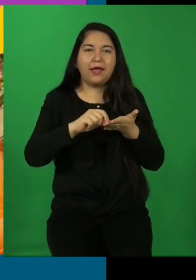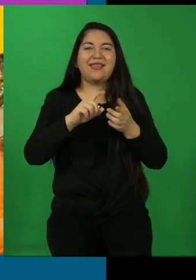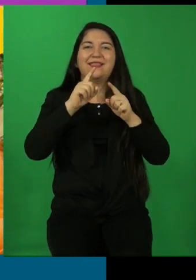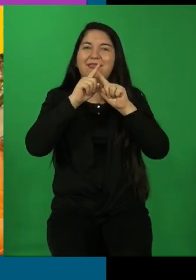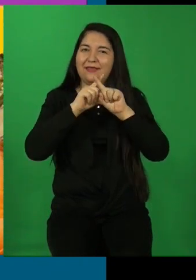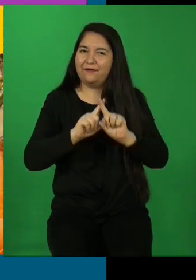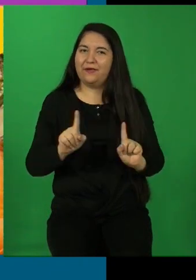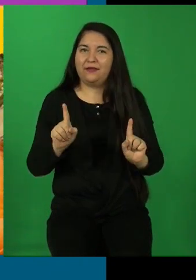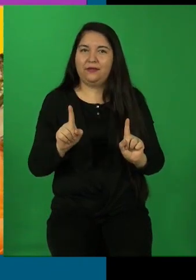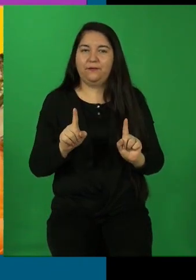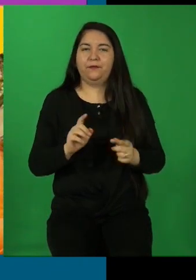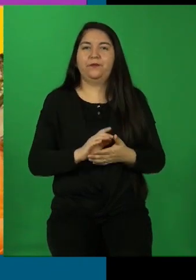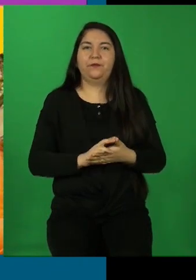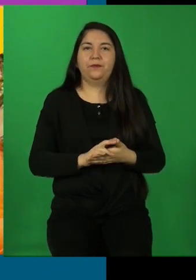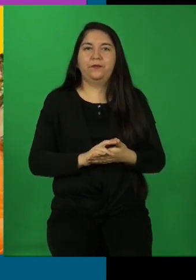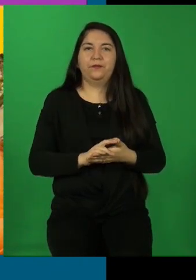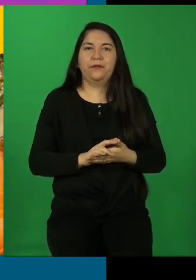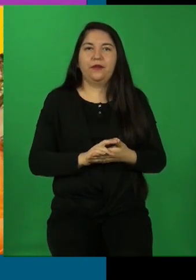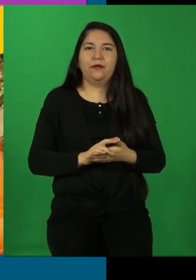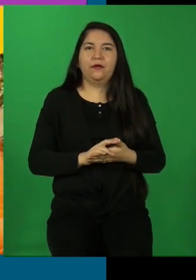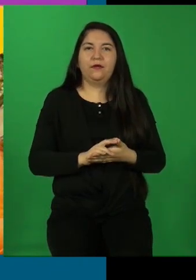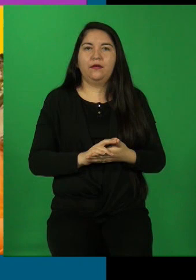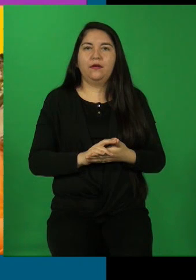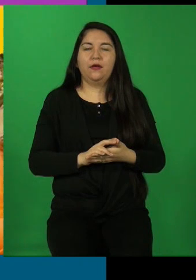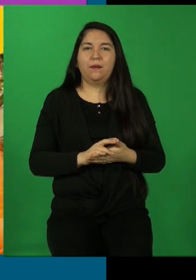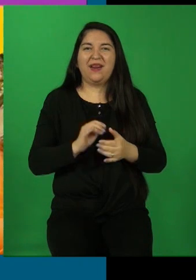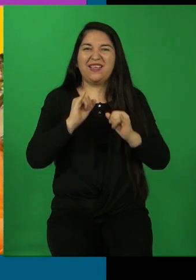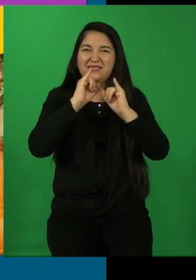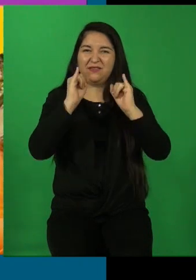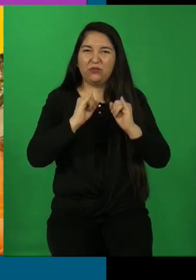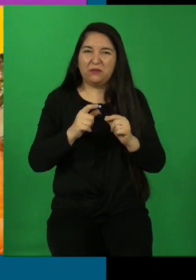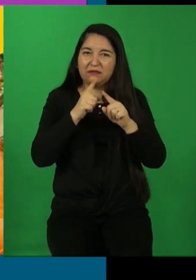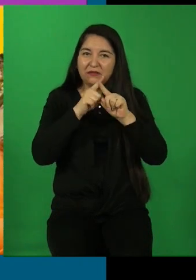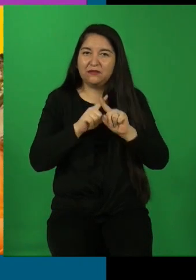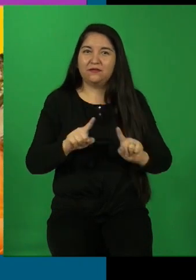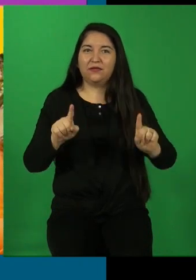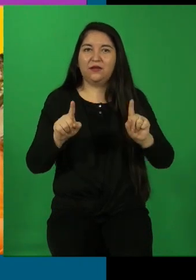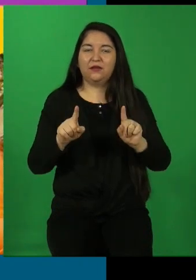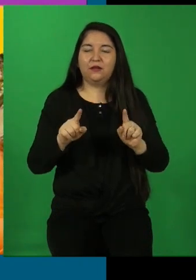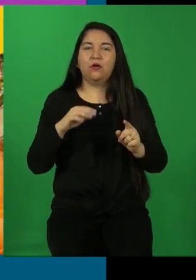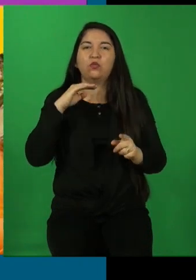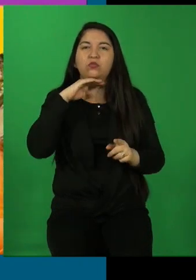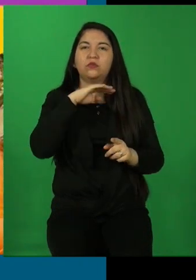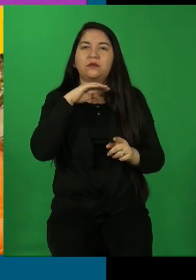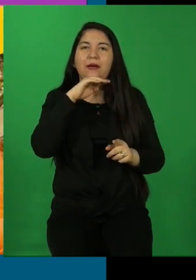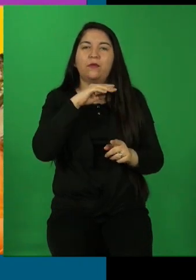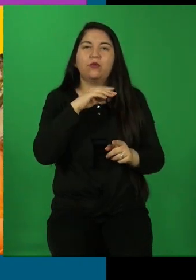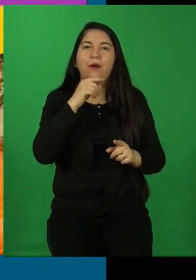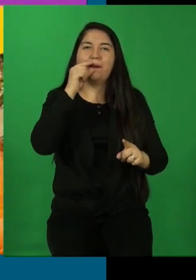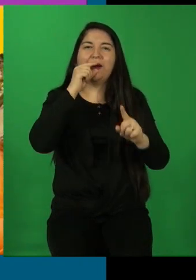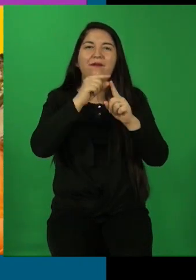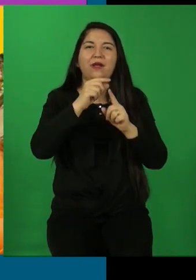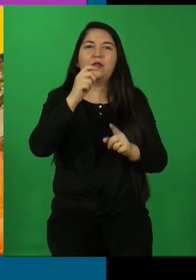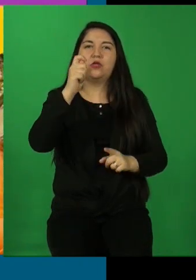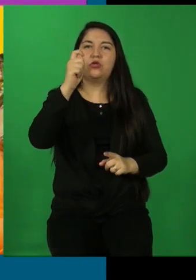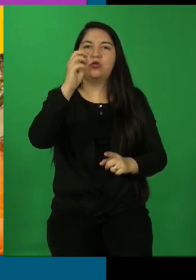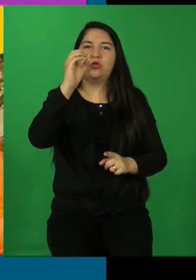Tenemos entonces que para esta forma diferente usamos los tópicos.